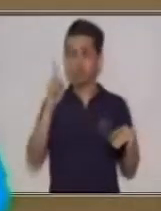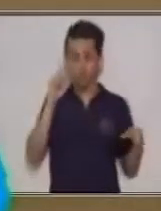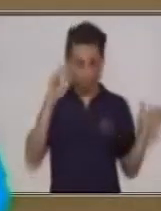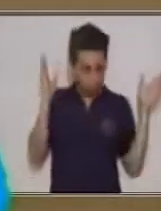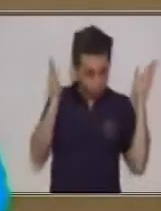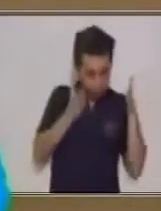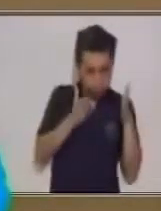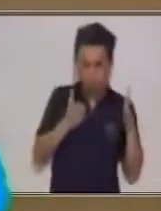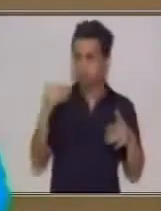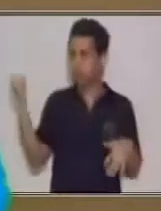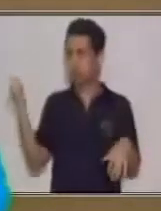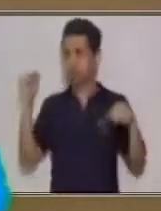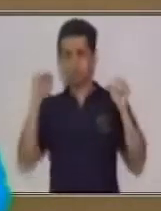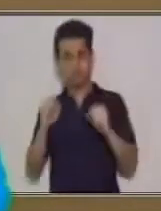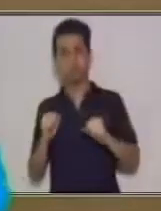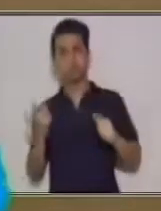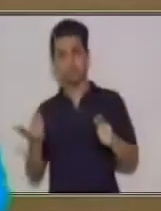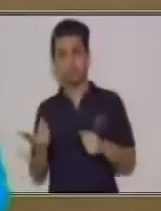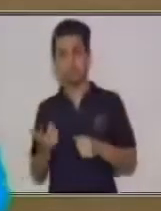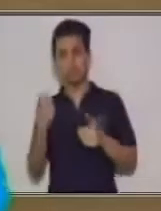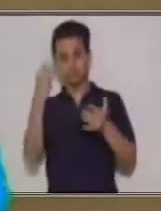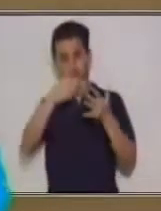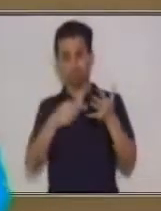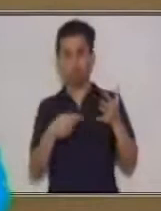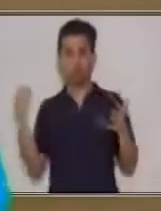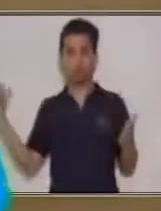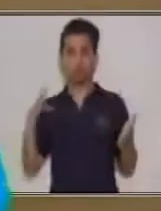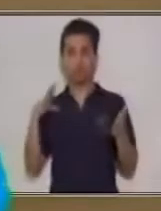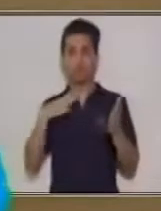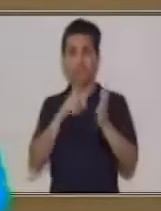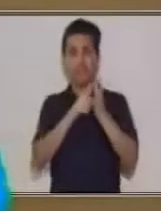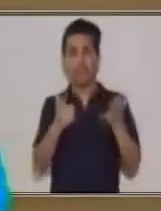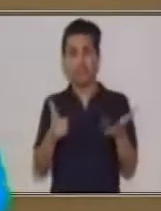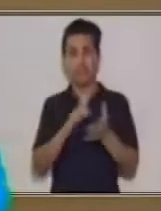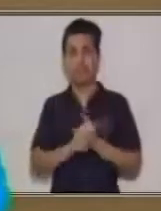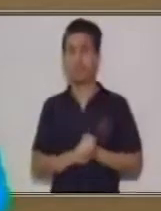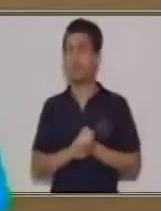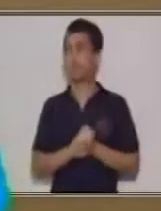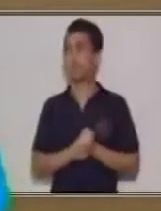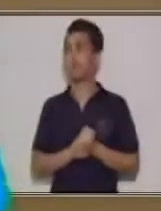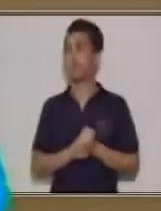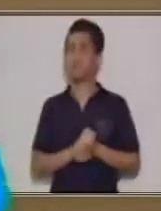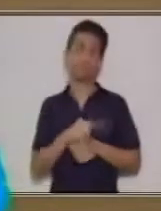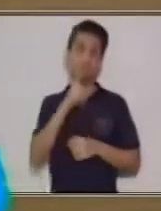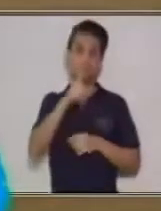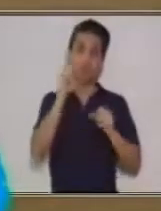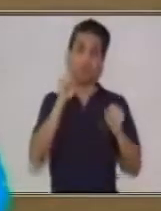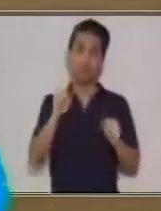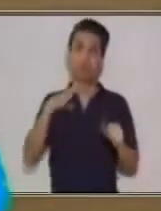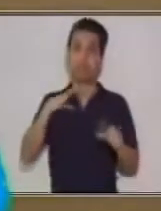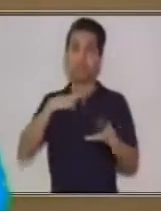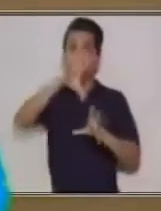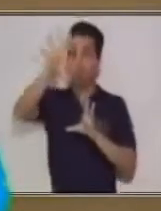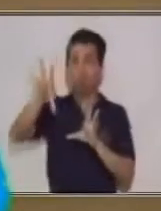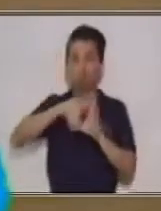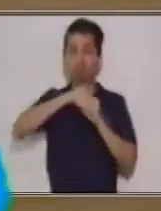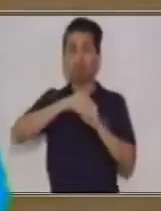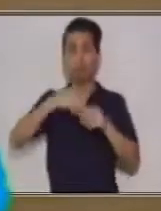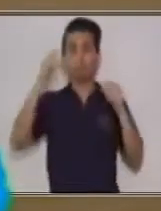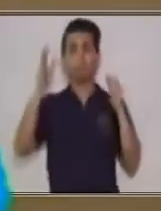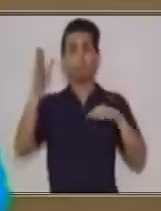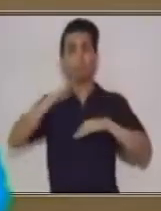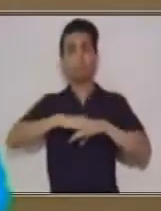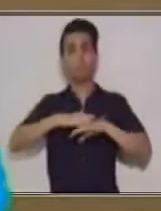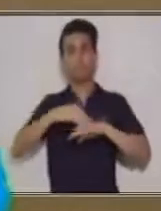ciencia poder identificar cualquiera de esos cuatro tipos de discursos. Simplemente usted está conociendo aún más